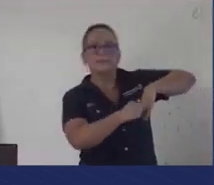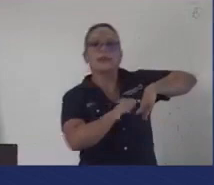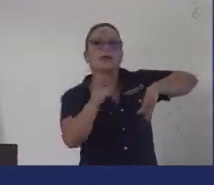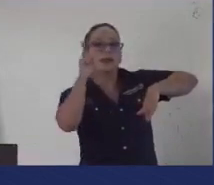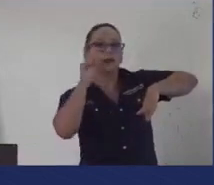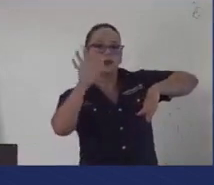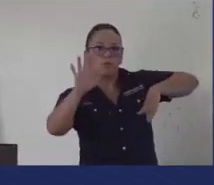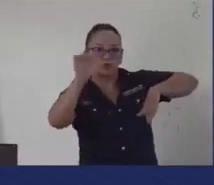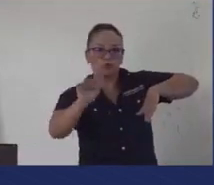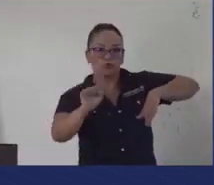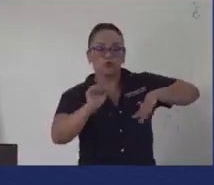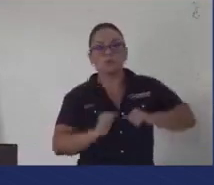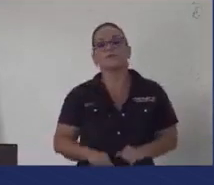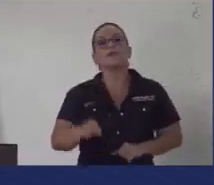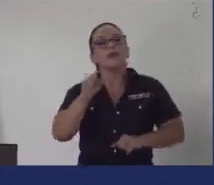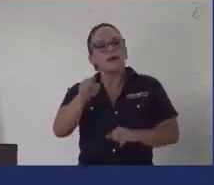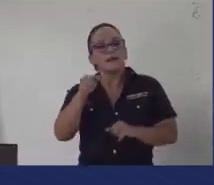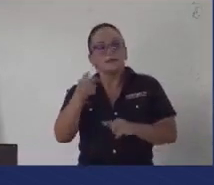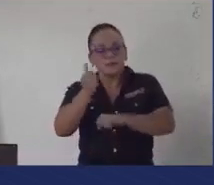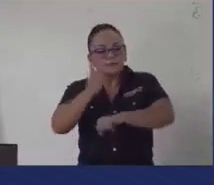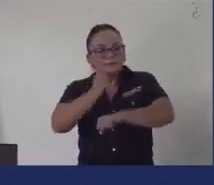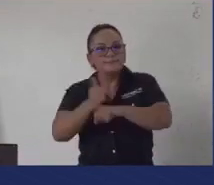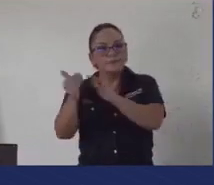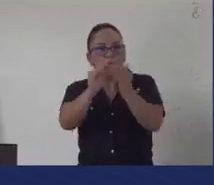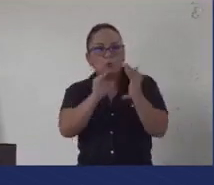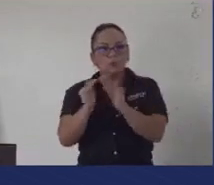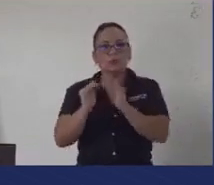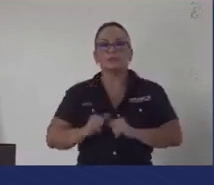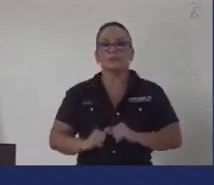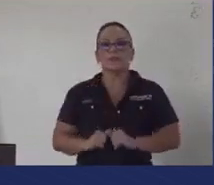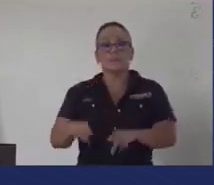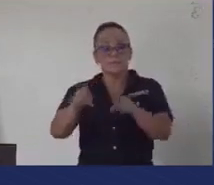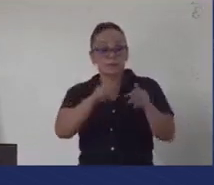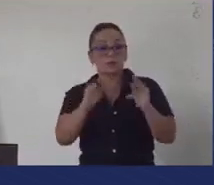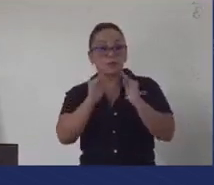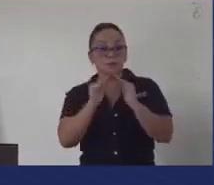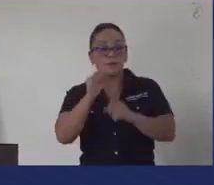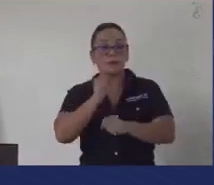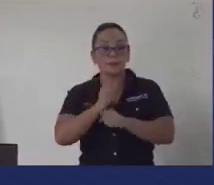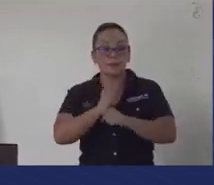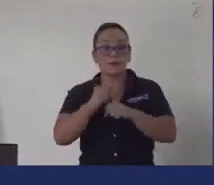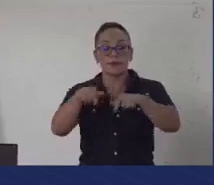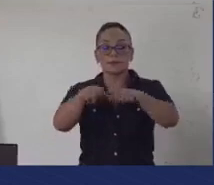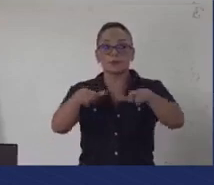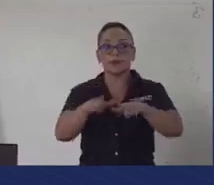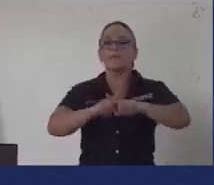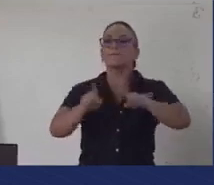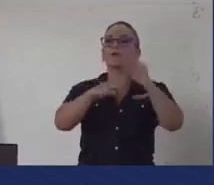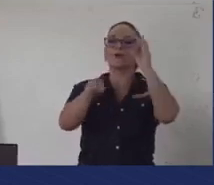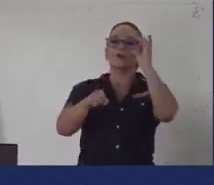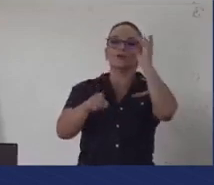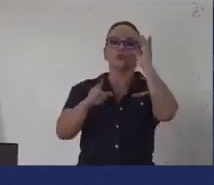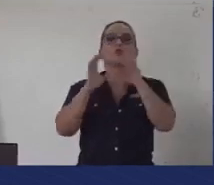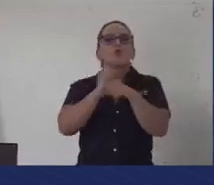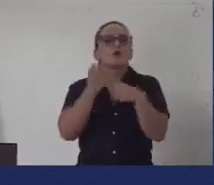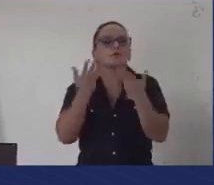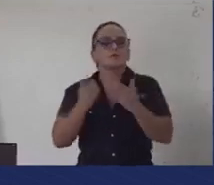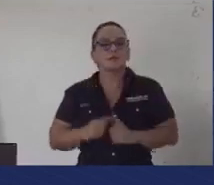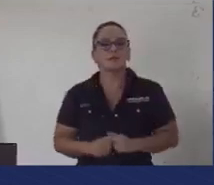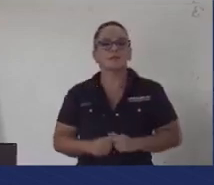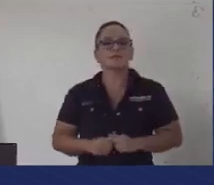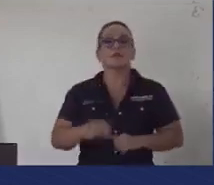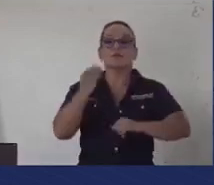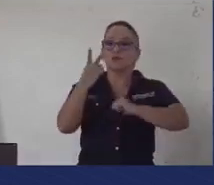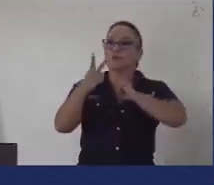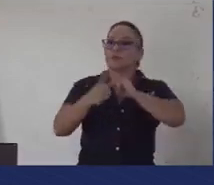se han formado comunidades. Las personas viven y trabajan, pero lo hacen en muchos casos en total